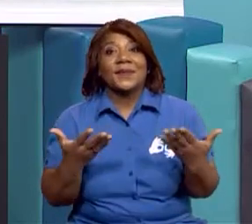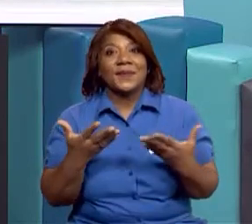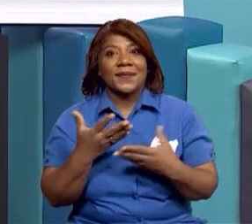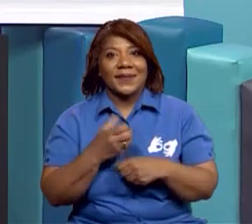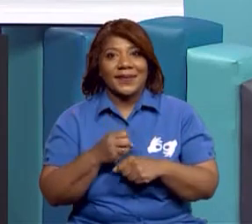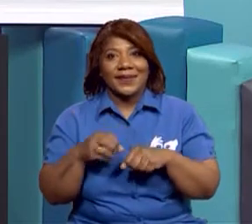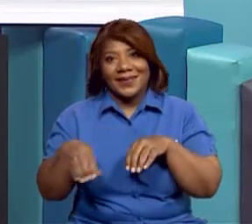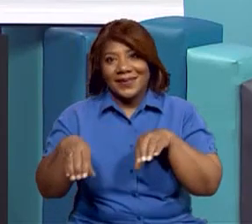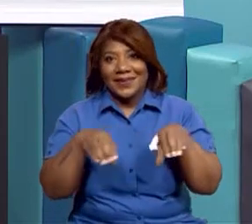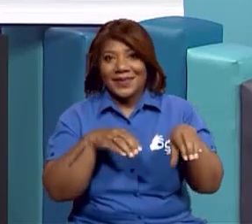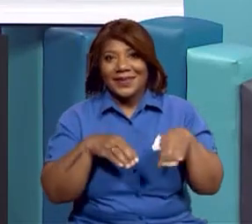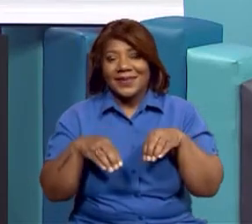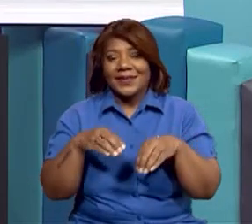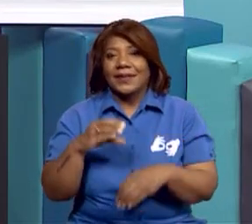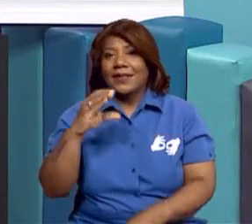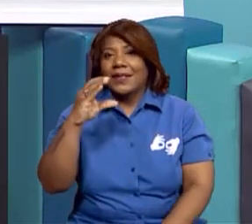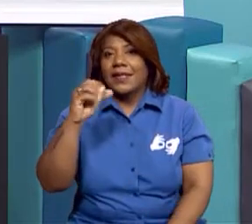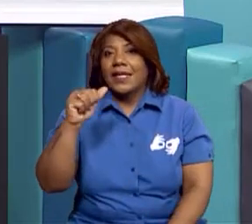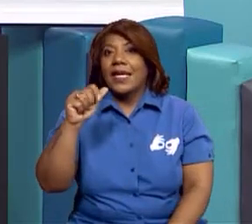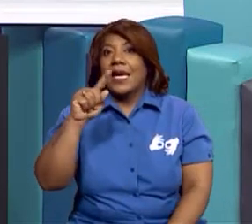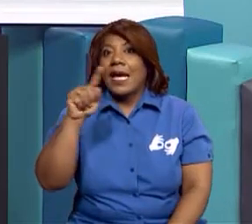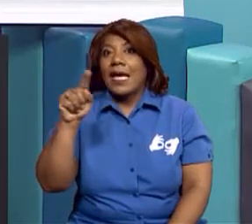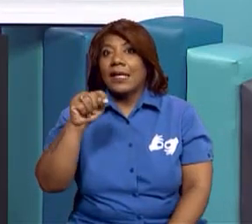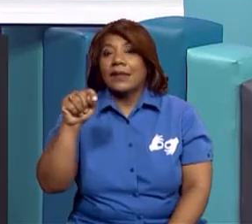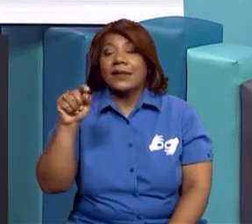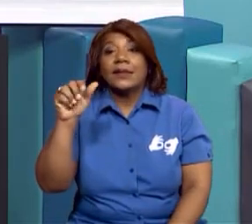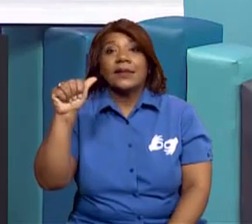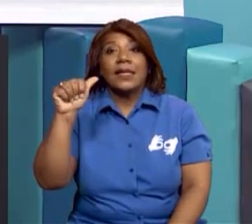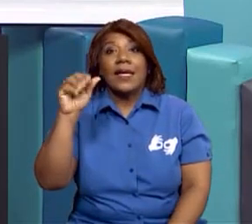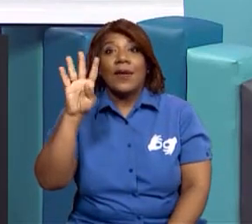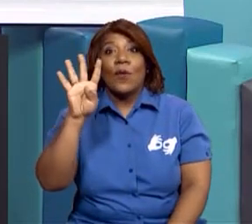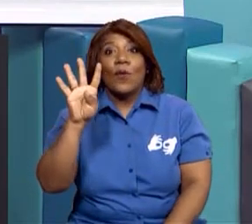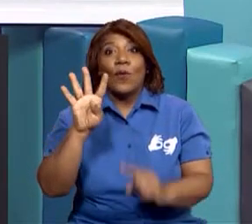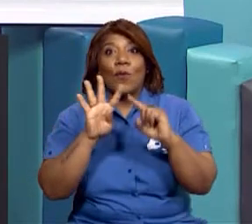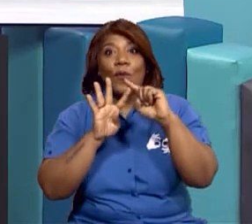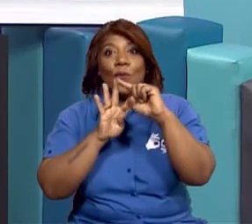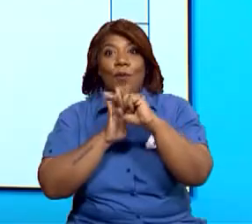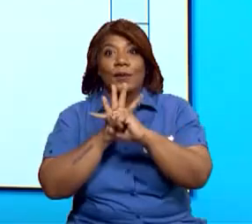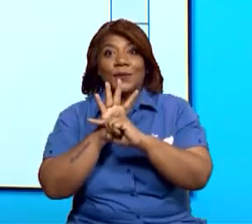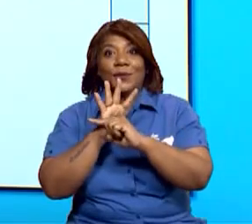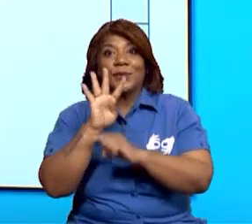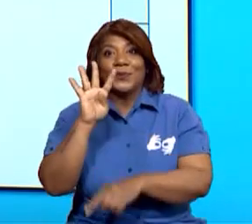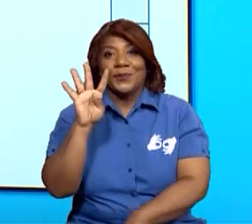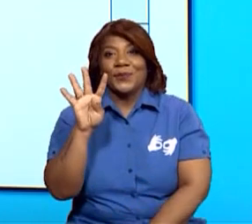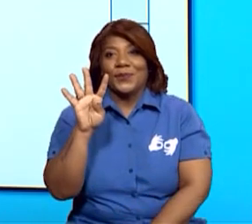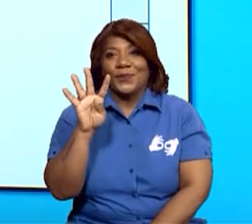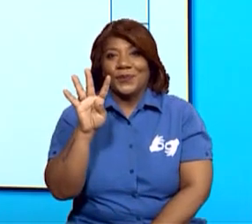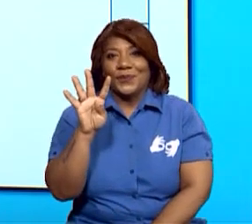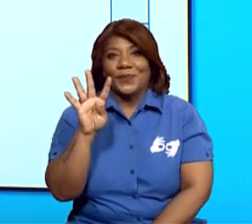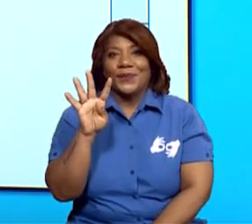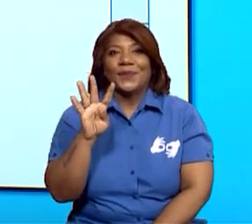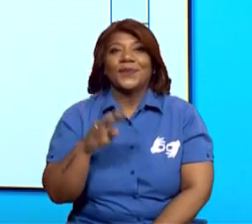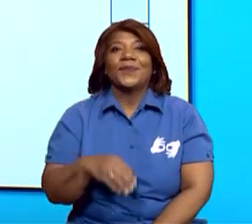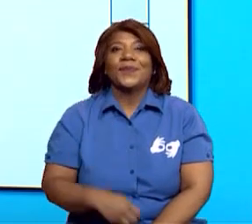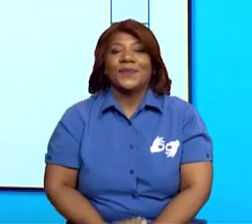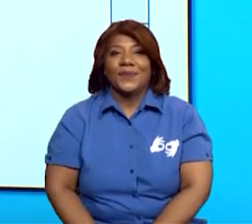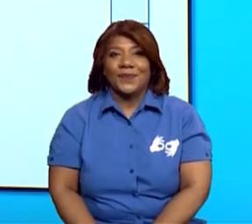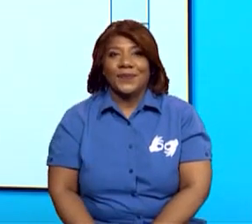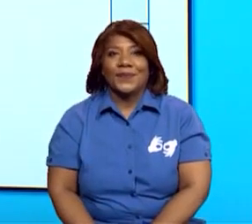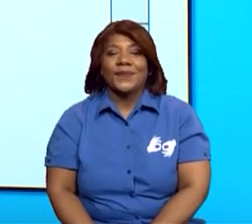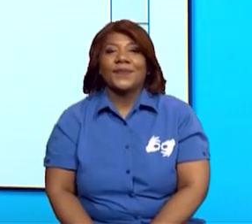esta actividad. A ver, casa, ¿cuántas letras tiene? Uno, dos, tres, cuatro.